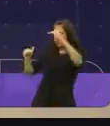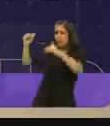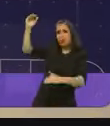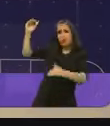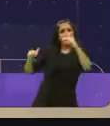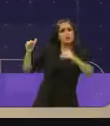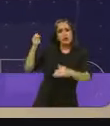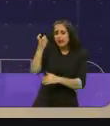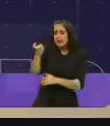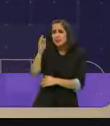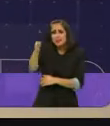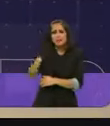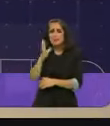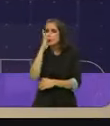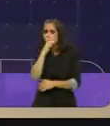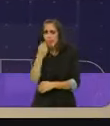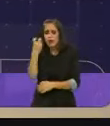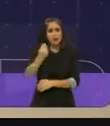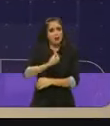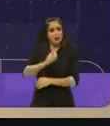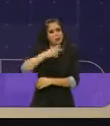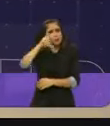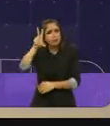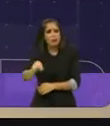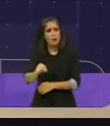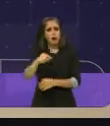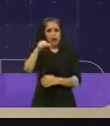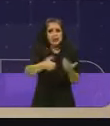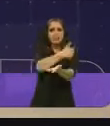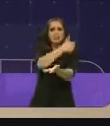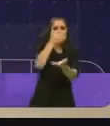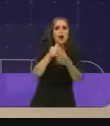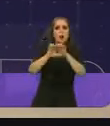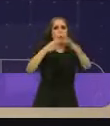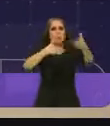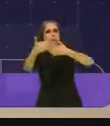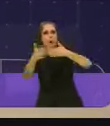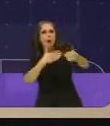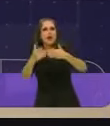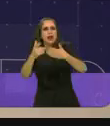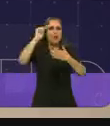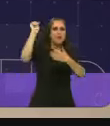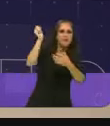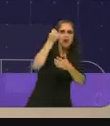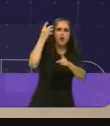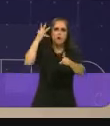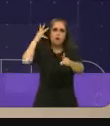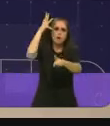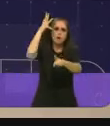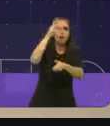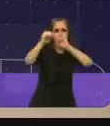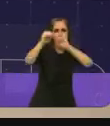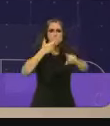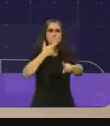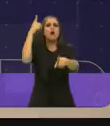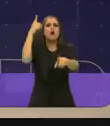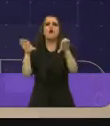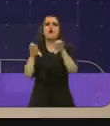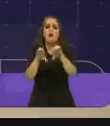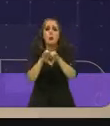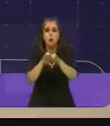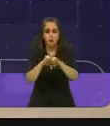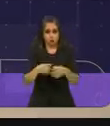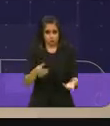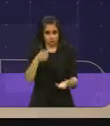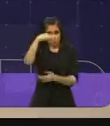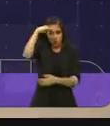nos podemos conformar. ¿Cómo construimos una ciudad inteligente, una ciudad de futuro? Pues eso no va a pasar solamente